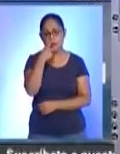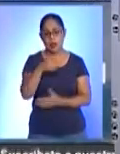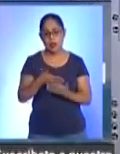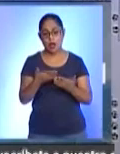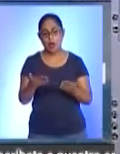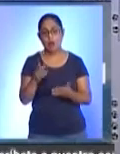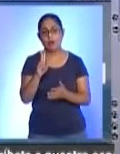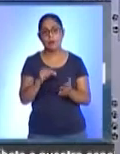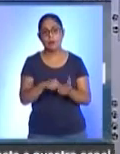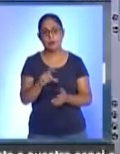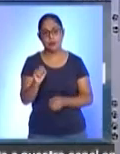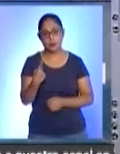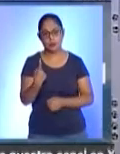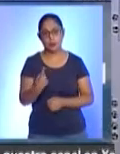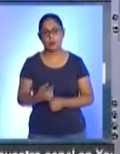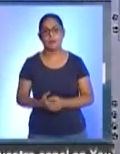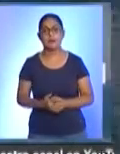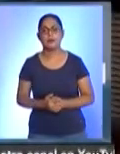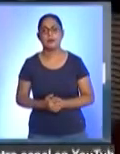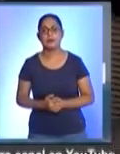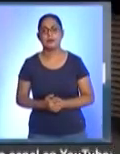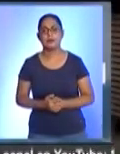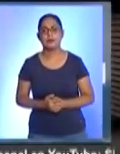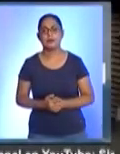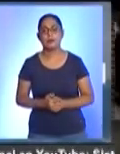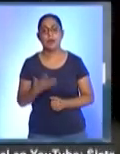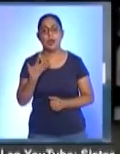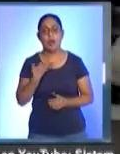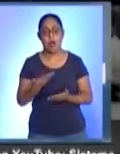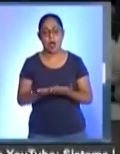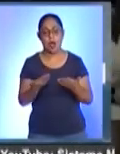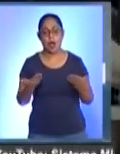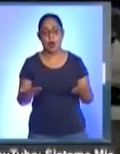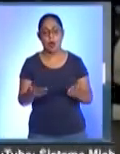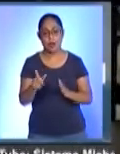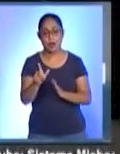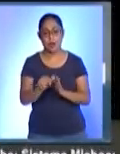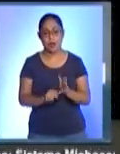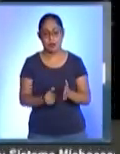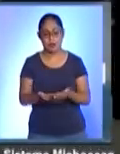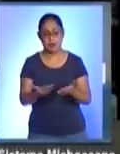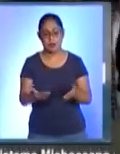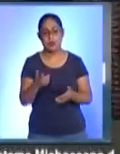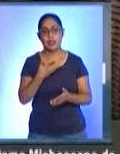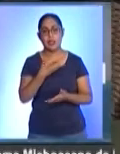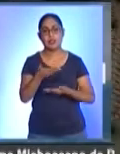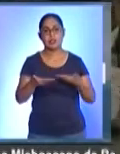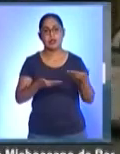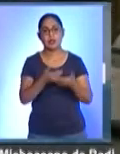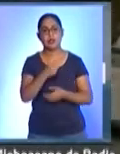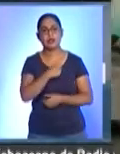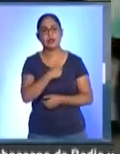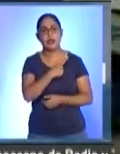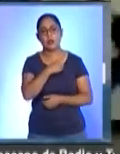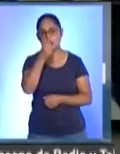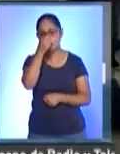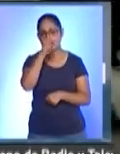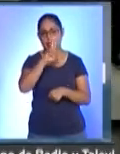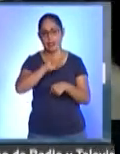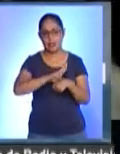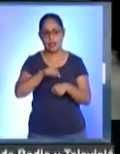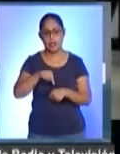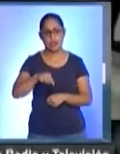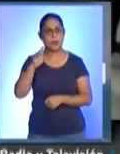2021. Aquí los detalles. Hasta este mes y de acuerdo con el director de Servicios de Salud de la Secretaría de Salud en